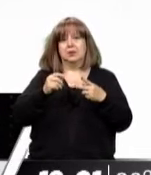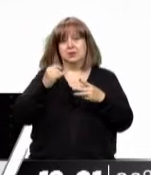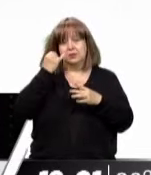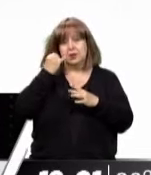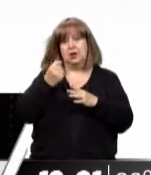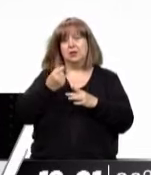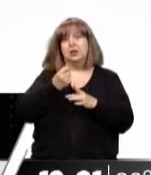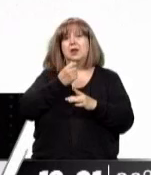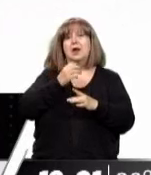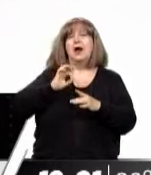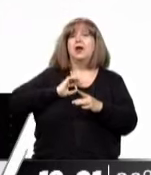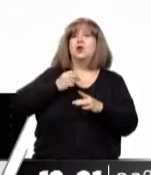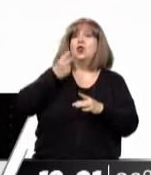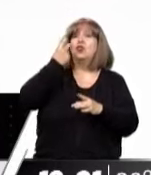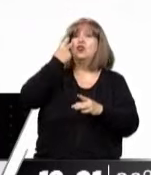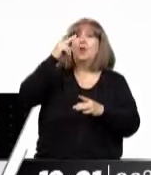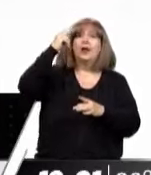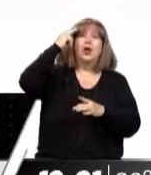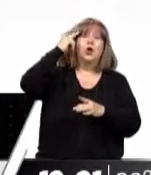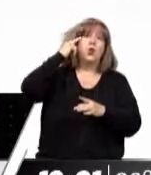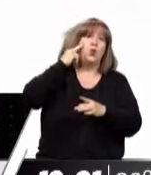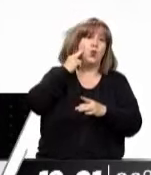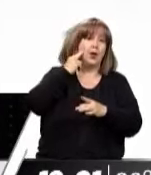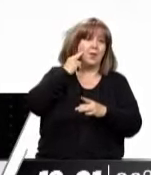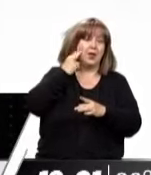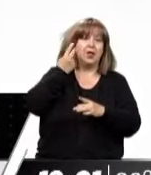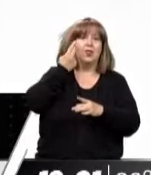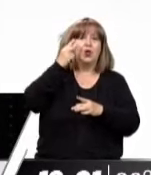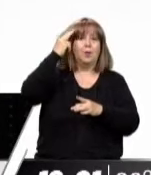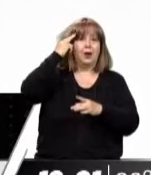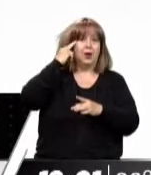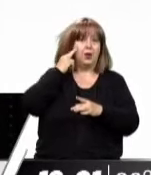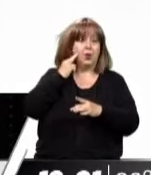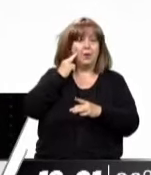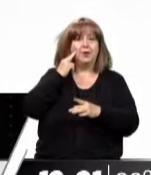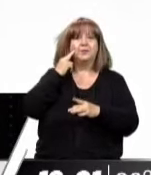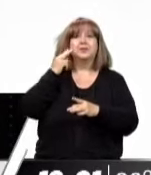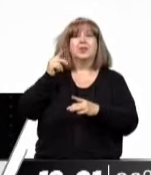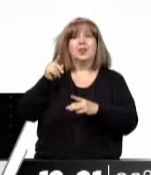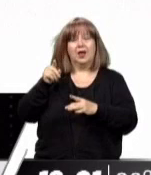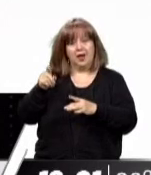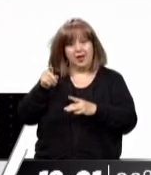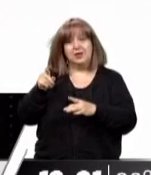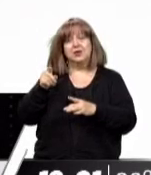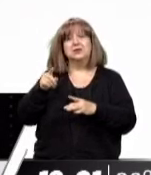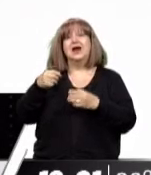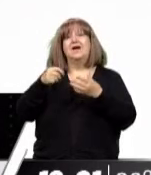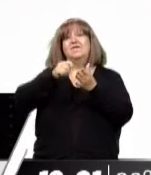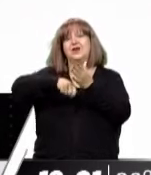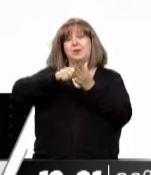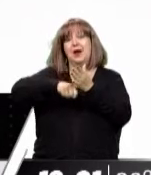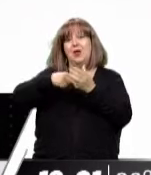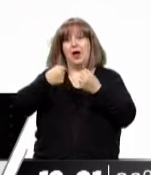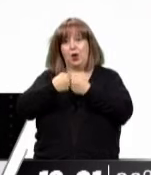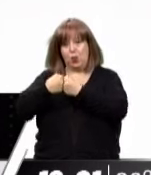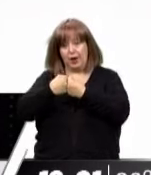con Mendoza en el 2009. Previamente se notificó a la provincia y municipios comprendidos a los fines que tomarán conocimiento ya que a la fecha